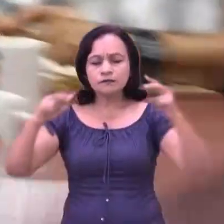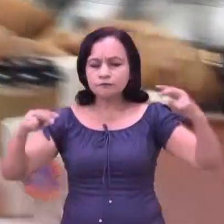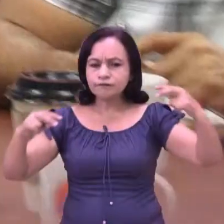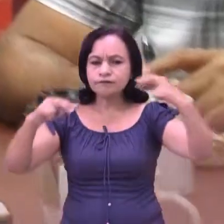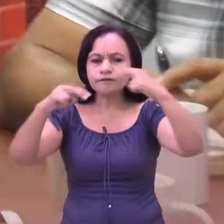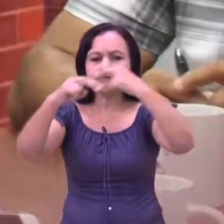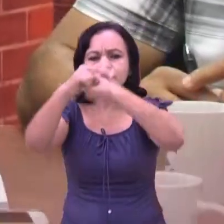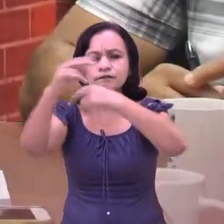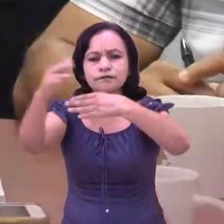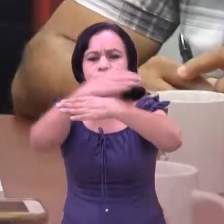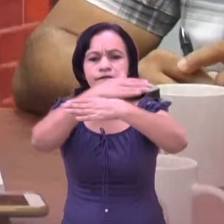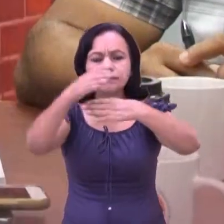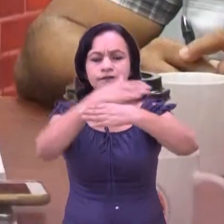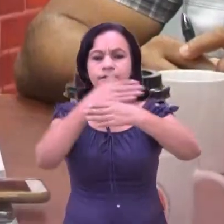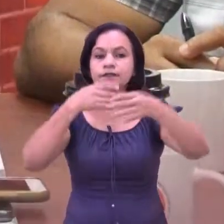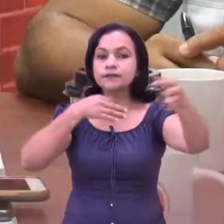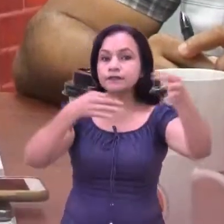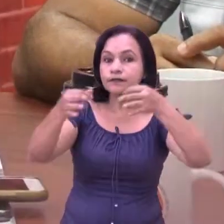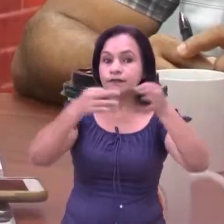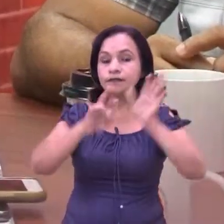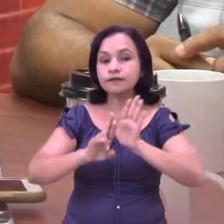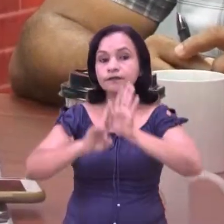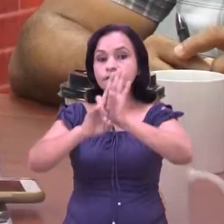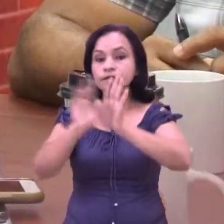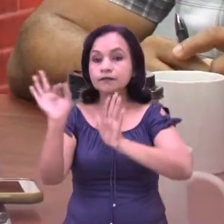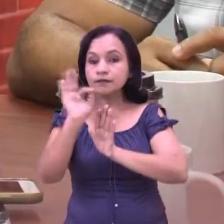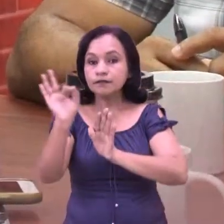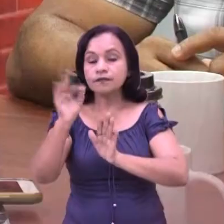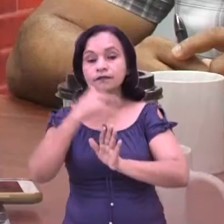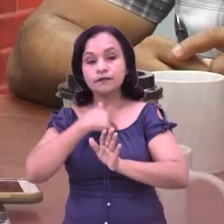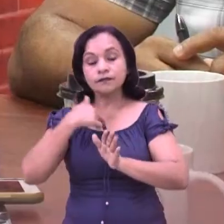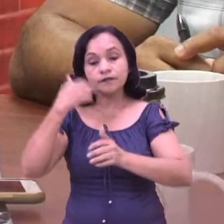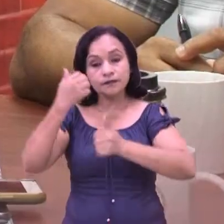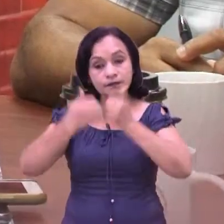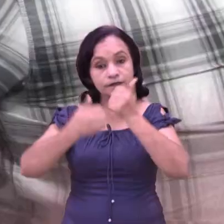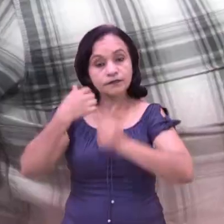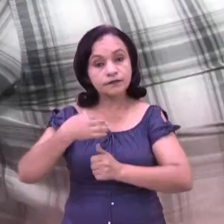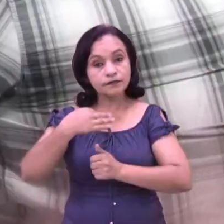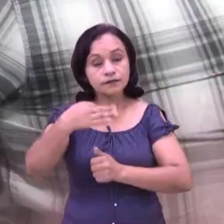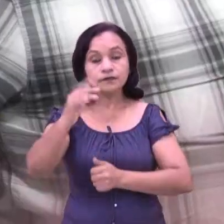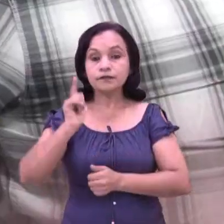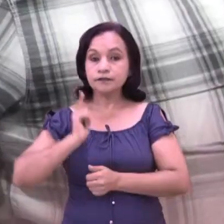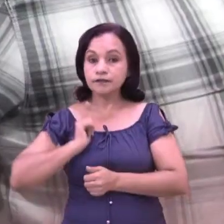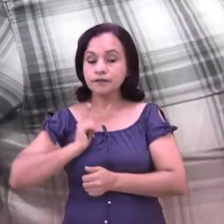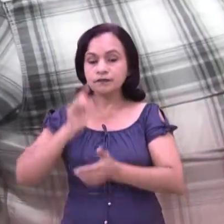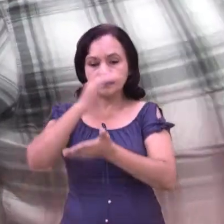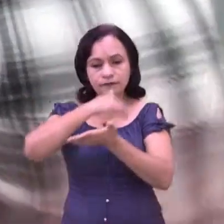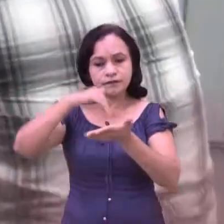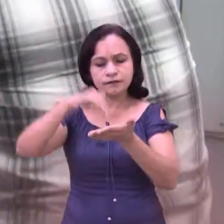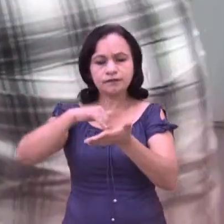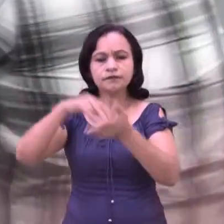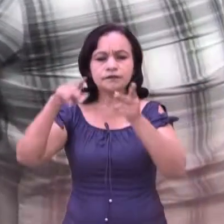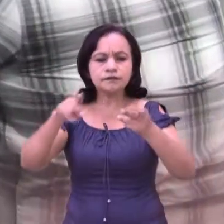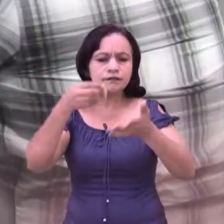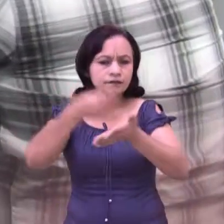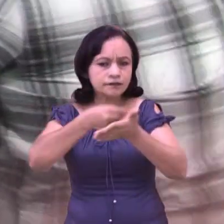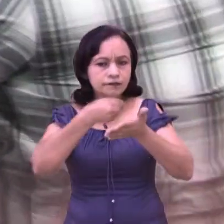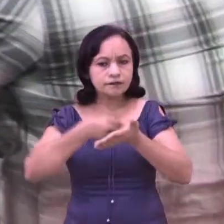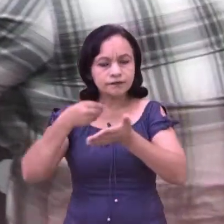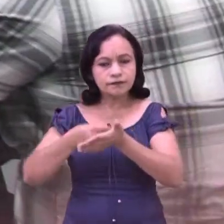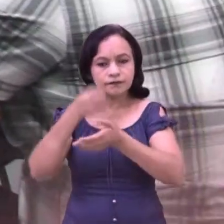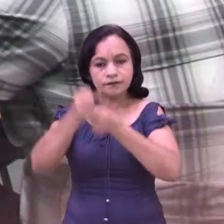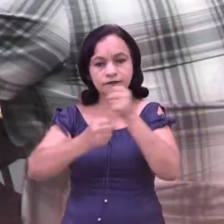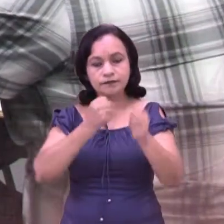comerciales con el objetivo de revisar los protocolos de respuesta y mecanismo de actuación en emergencias que posean estos centros de compras en la capital.